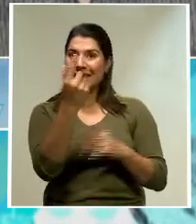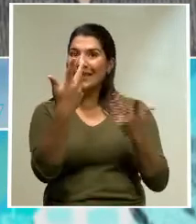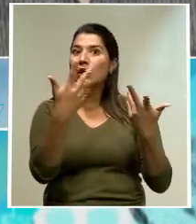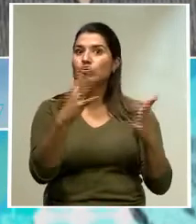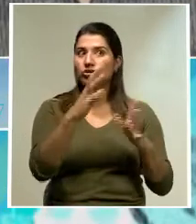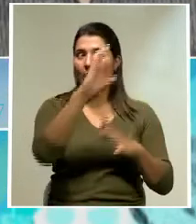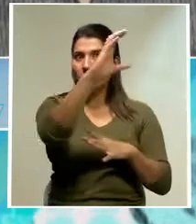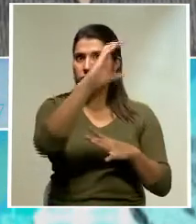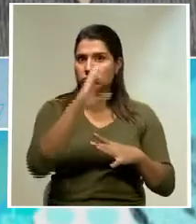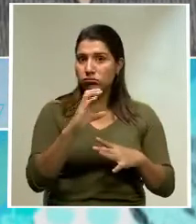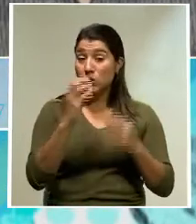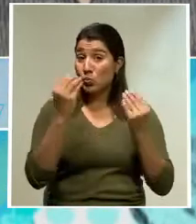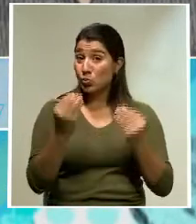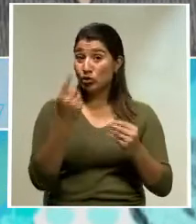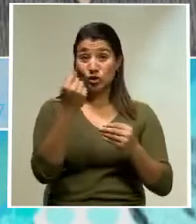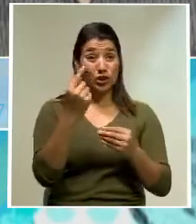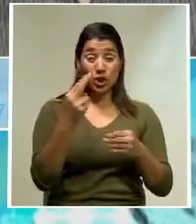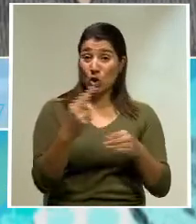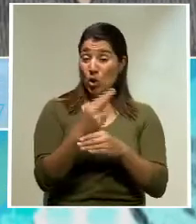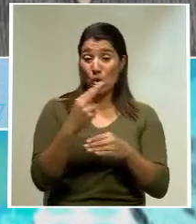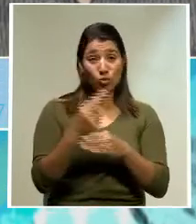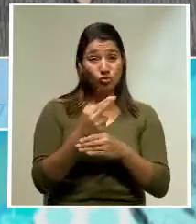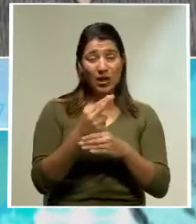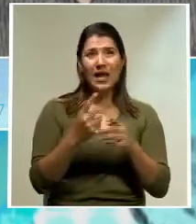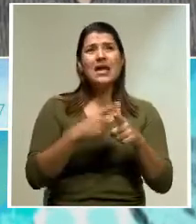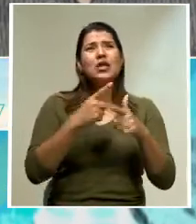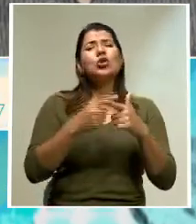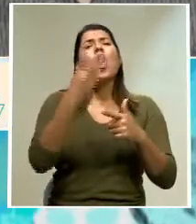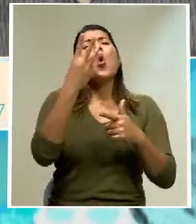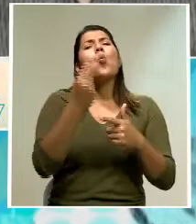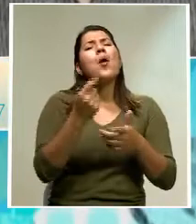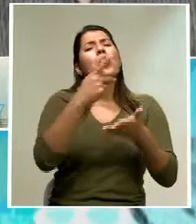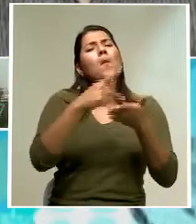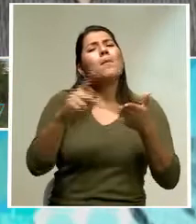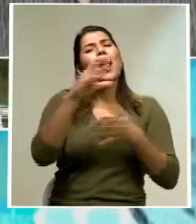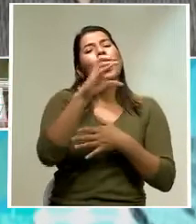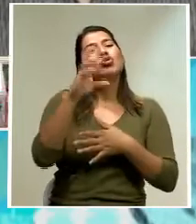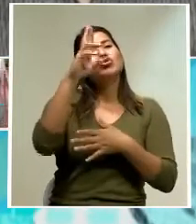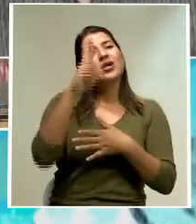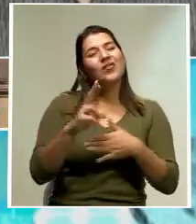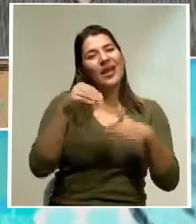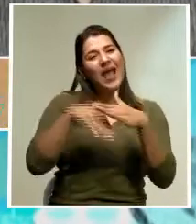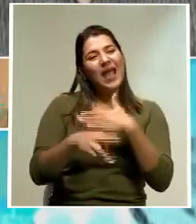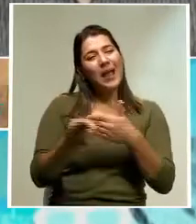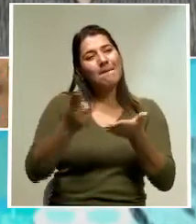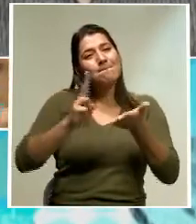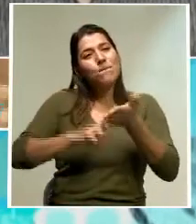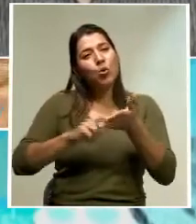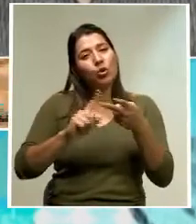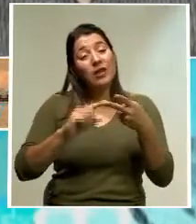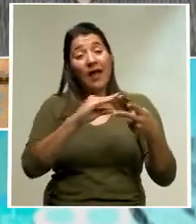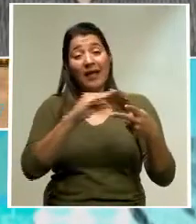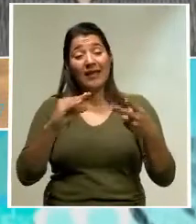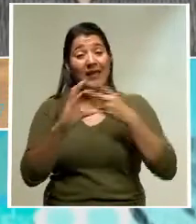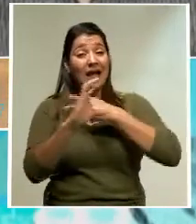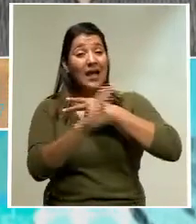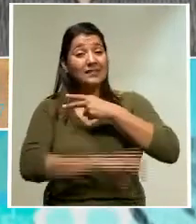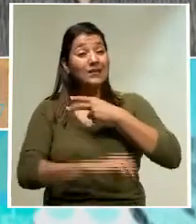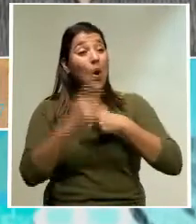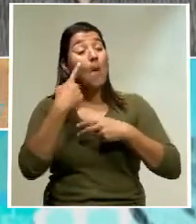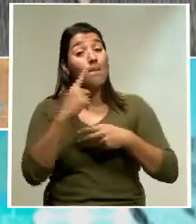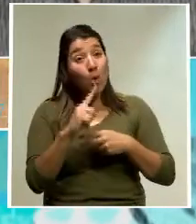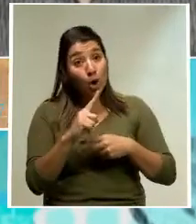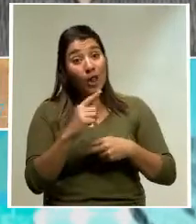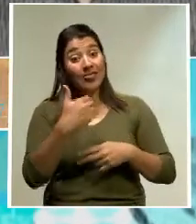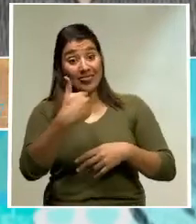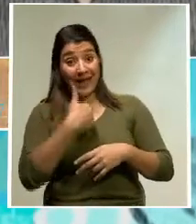no se usa, ¿cuánto pagamos en multas y penalizaciones por no usar lo que ya pedimos y nos otorgaron y